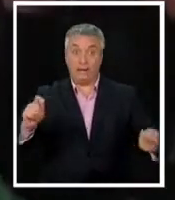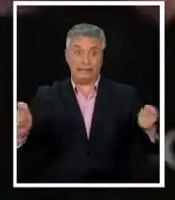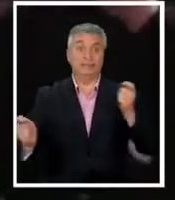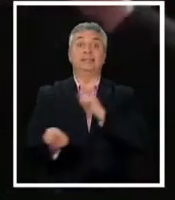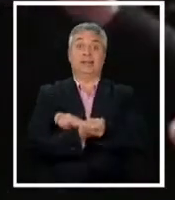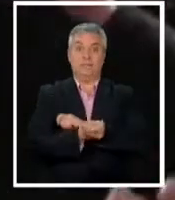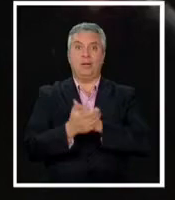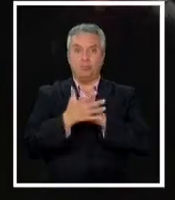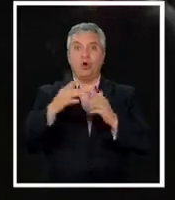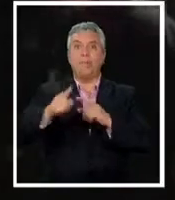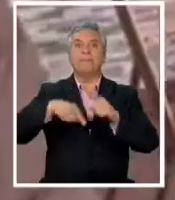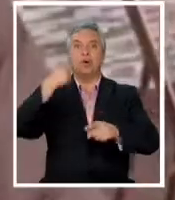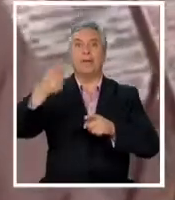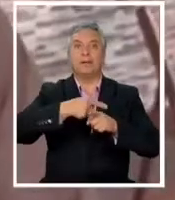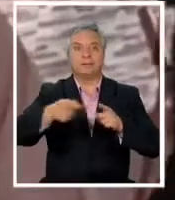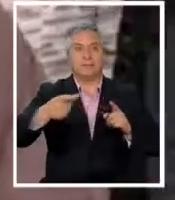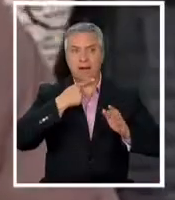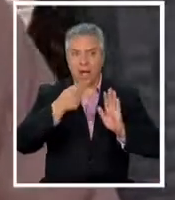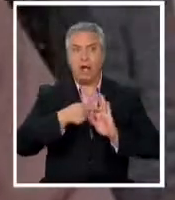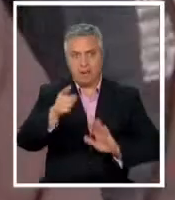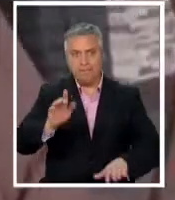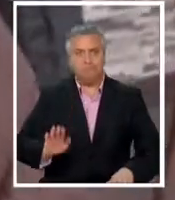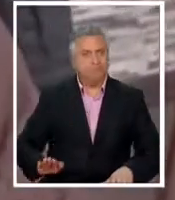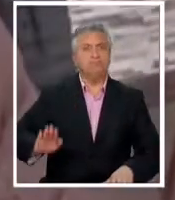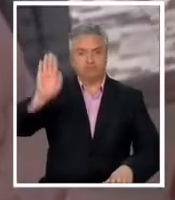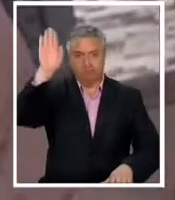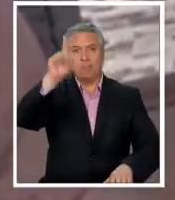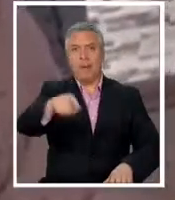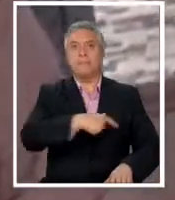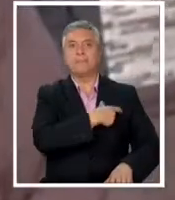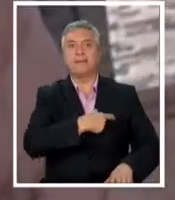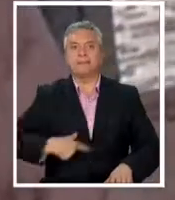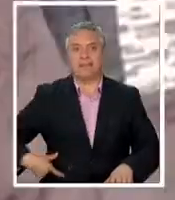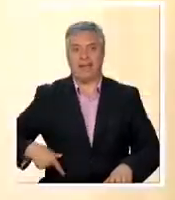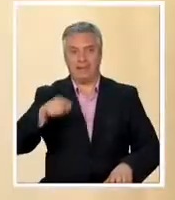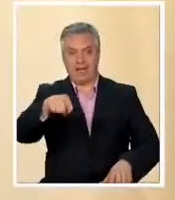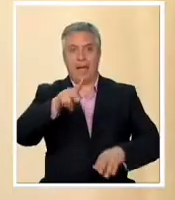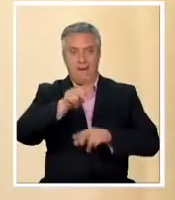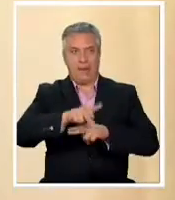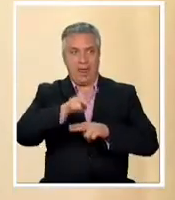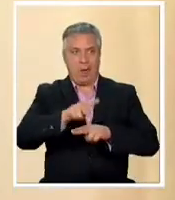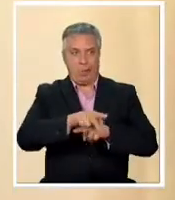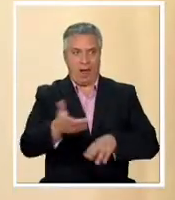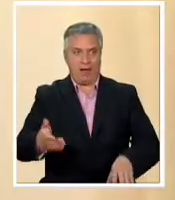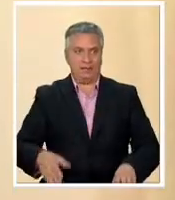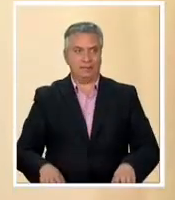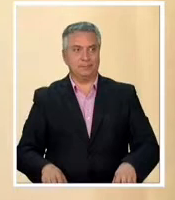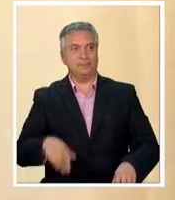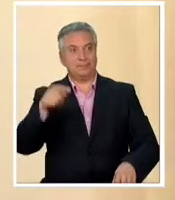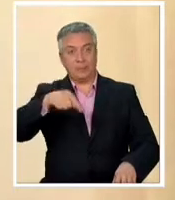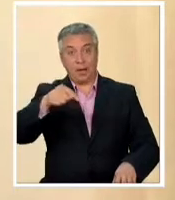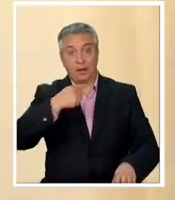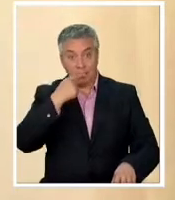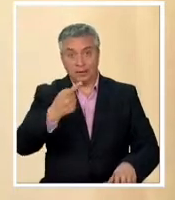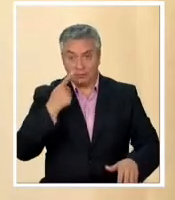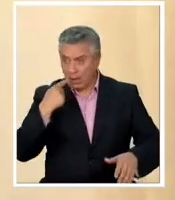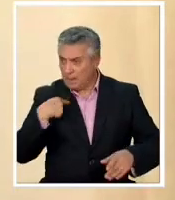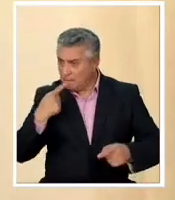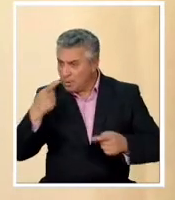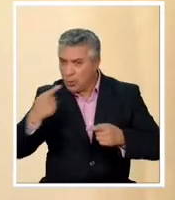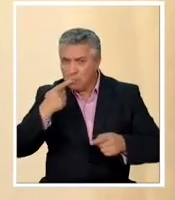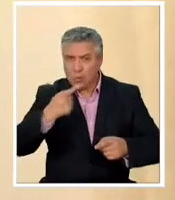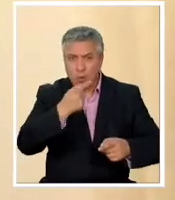la próxima semana anunciará su candidatura a presidente de la república de Paraguay lo lindo en esto es que con las respuestas que hemos hecho